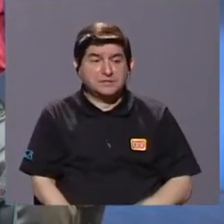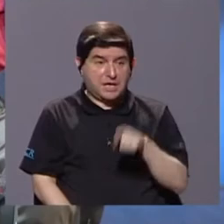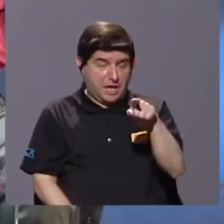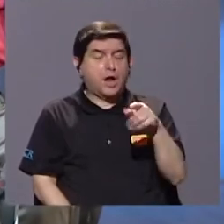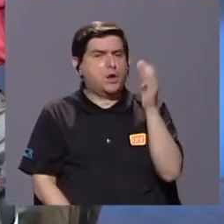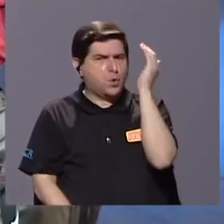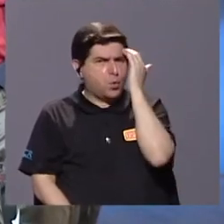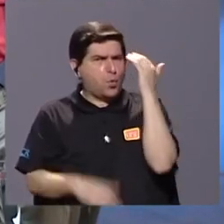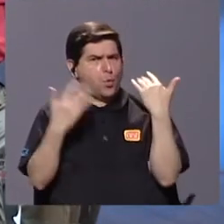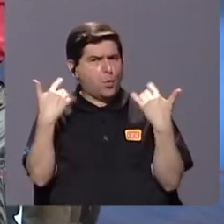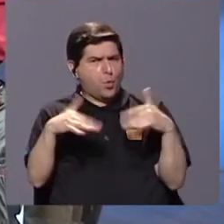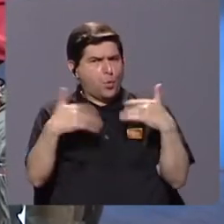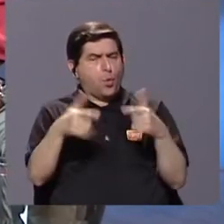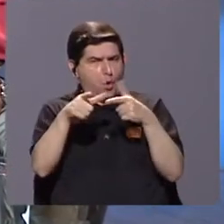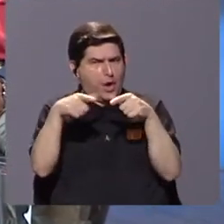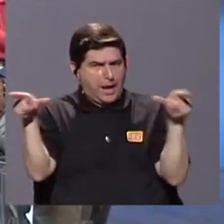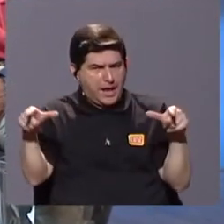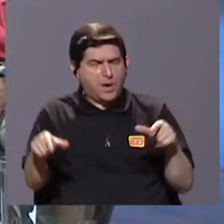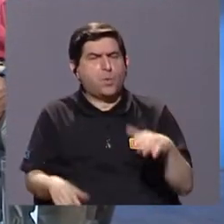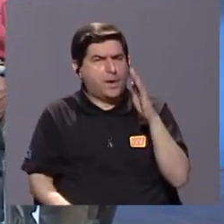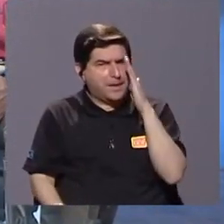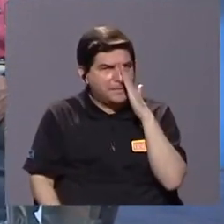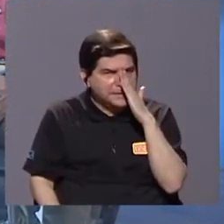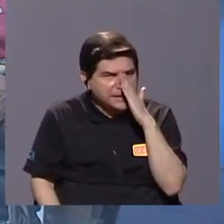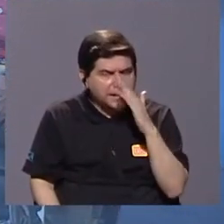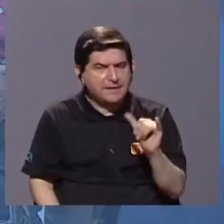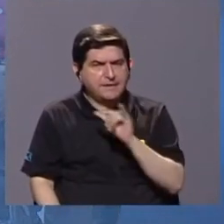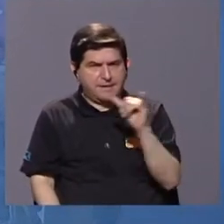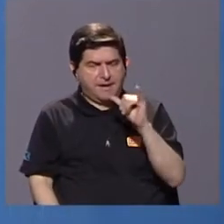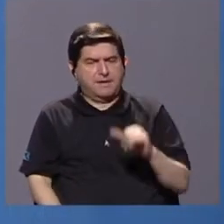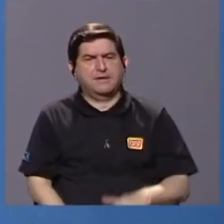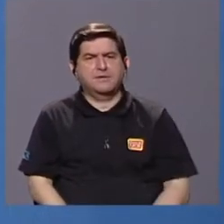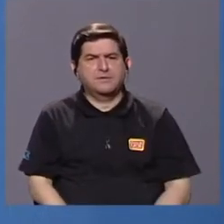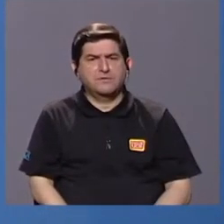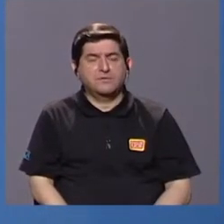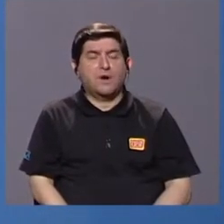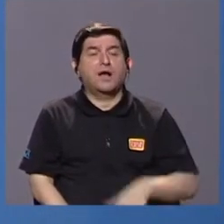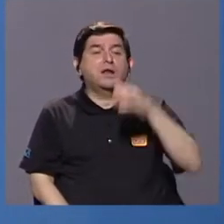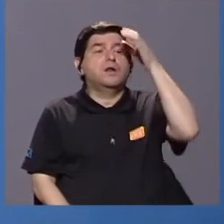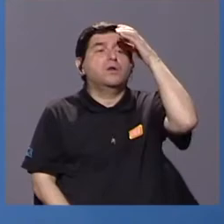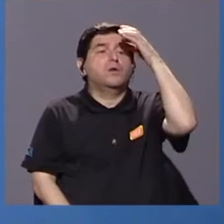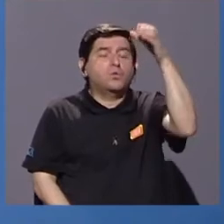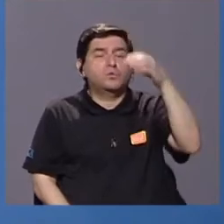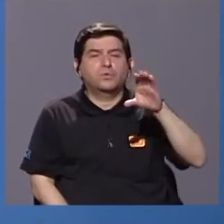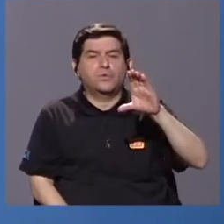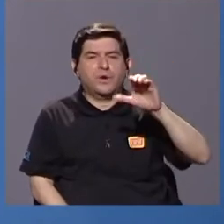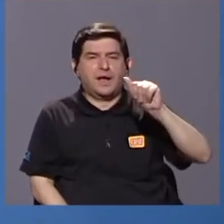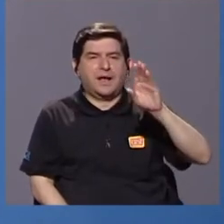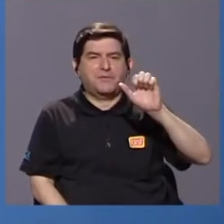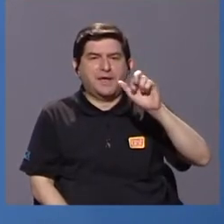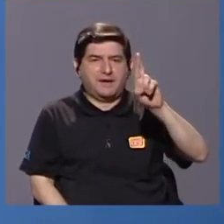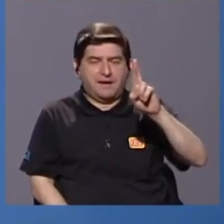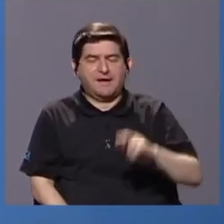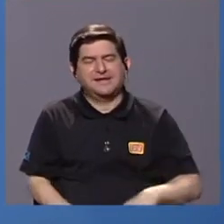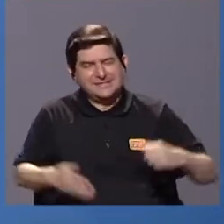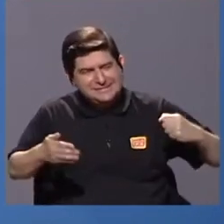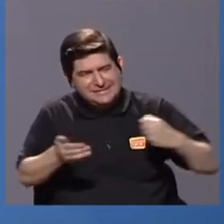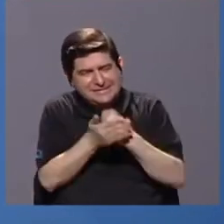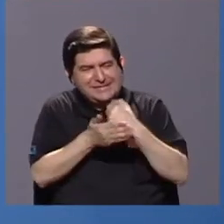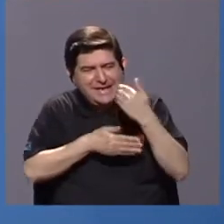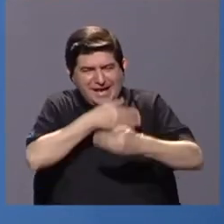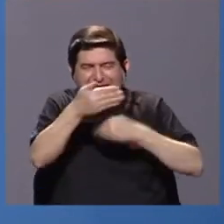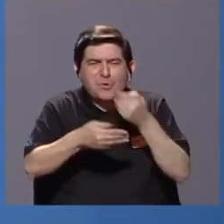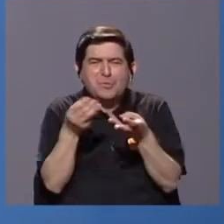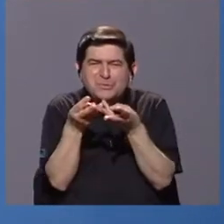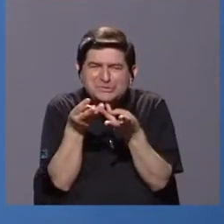pleno, tanto de la lengua, que es su lengua materna, como la lengua de la cultura cabecar, que lamentablemente está en proceso